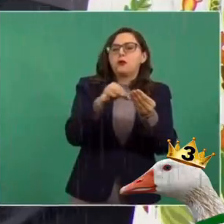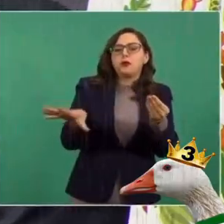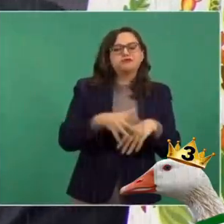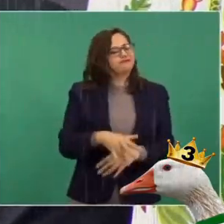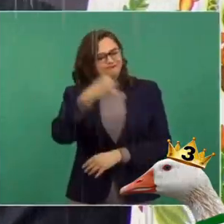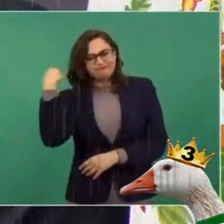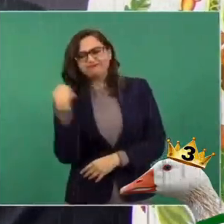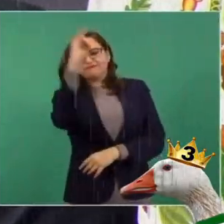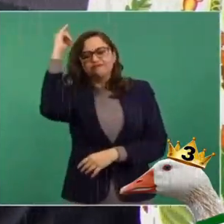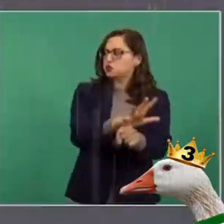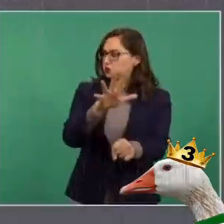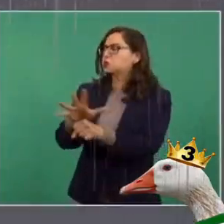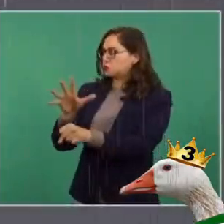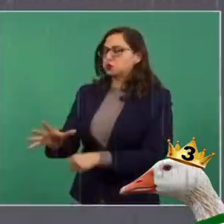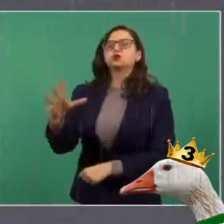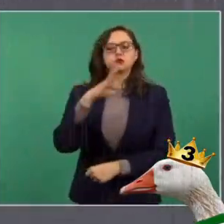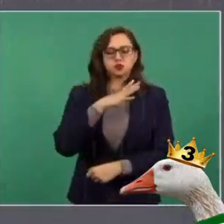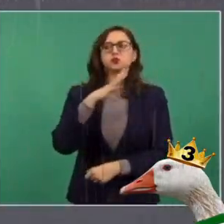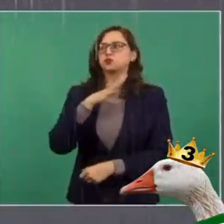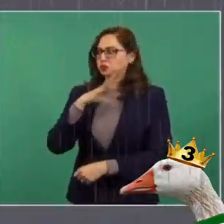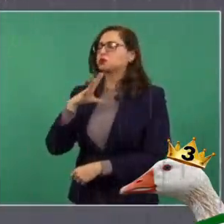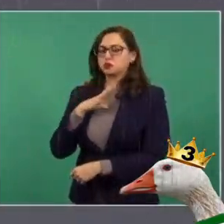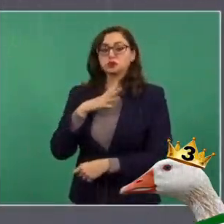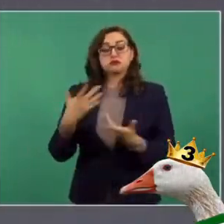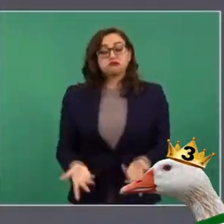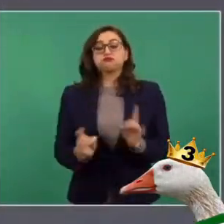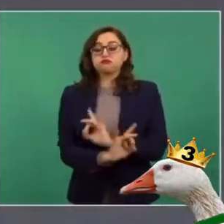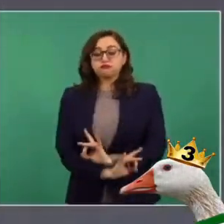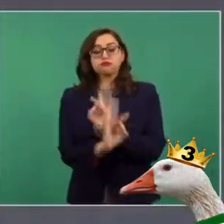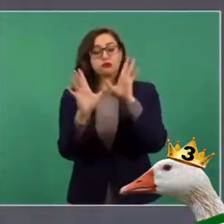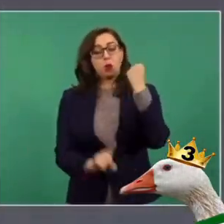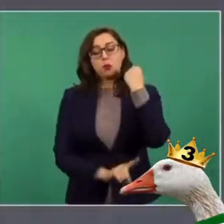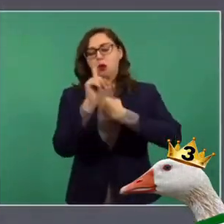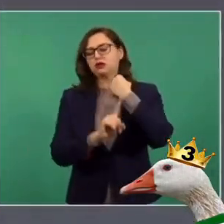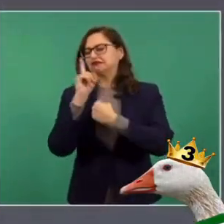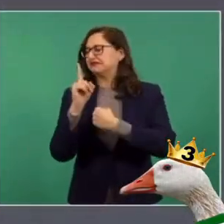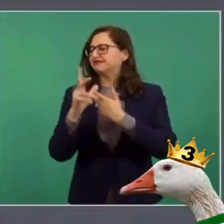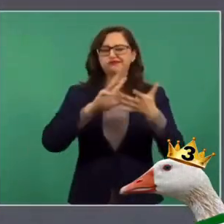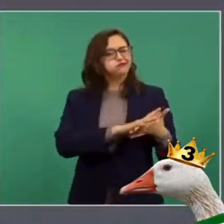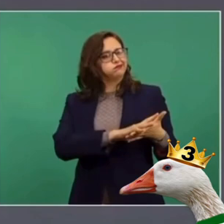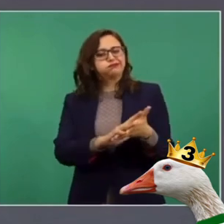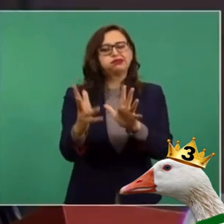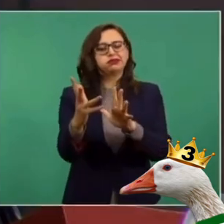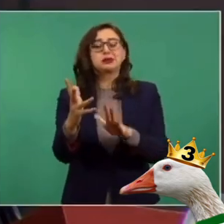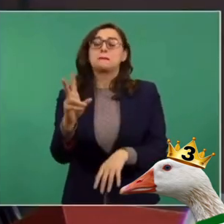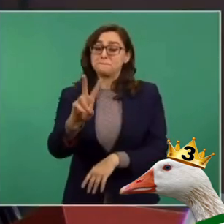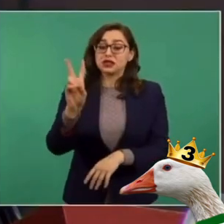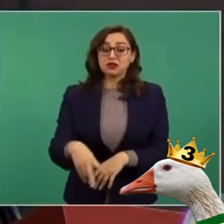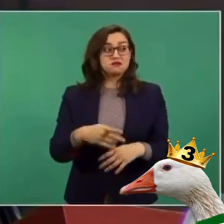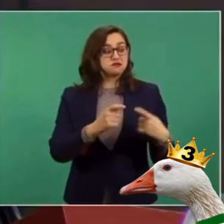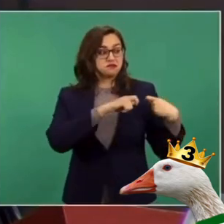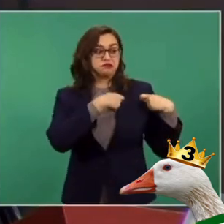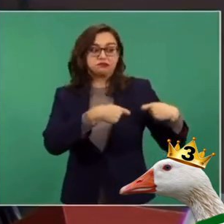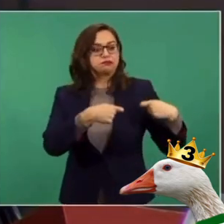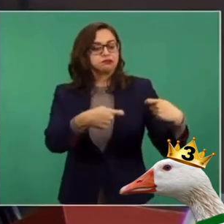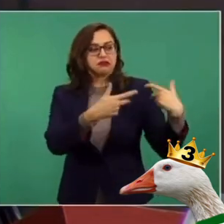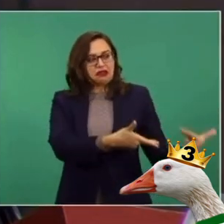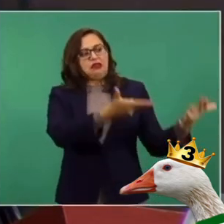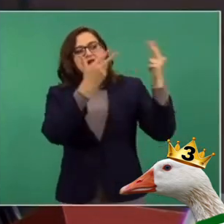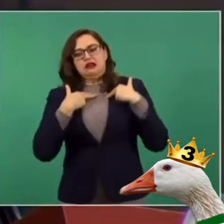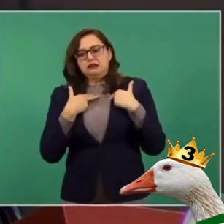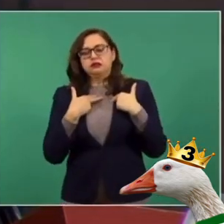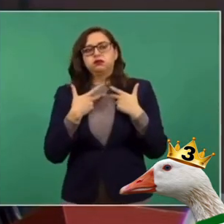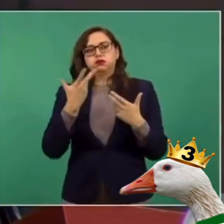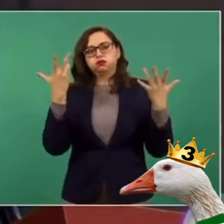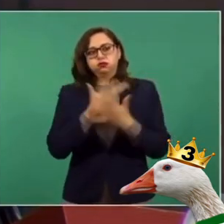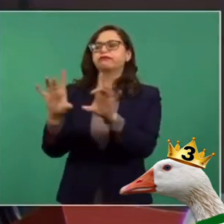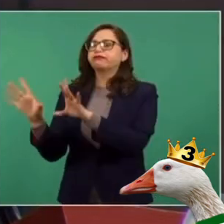al carajo con ese cuento. Aún con la gravedad del problema de inseguridad que heredamos, no hemos caído en la tentación de combatir